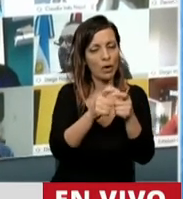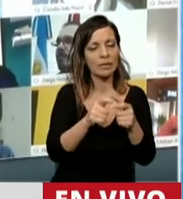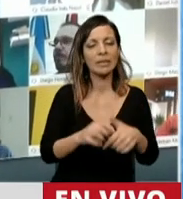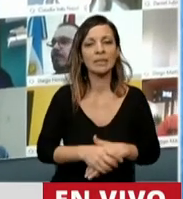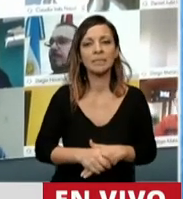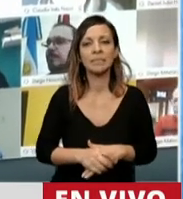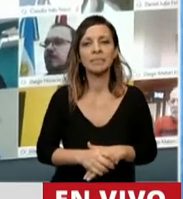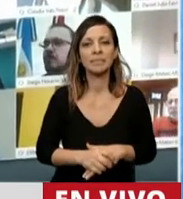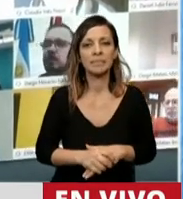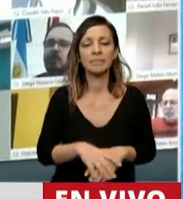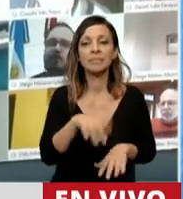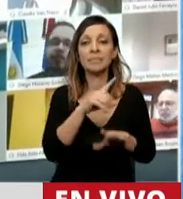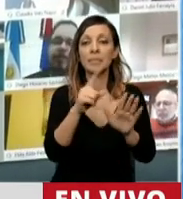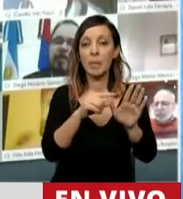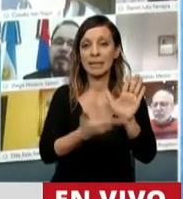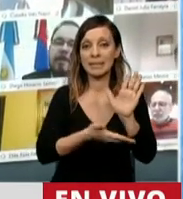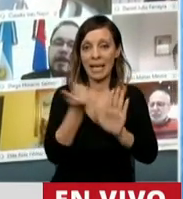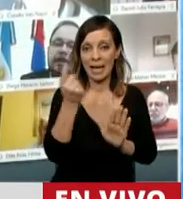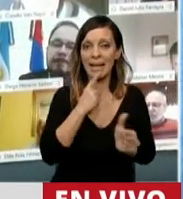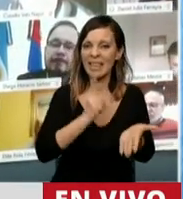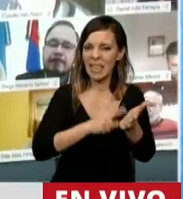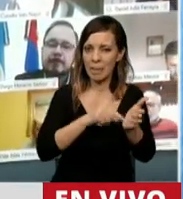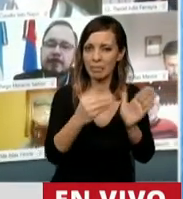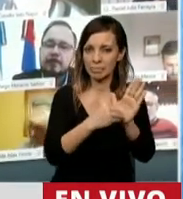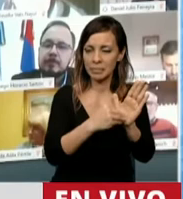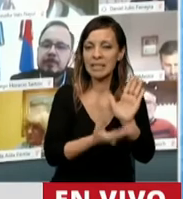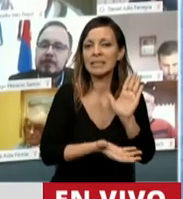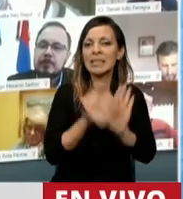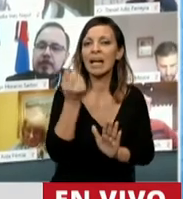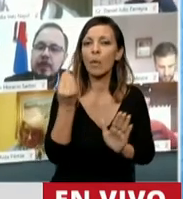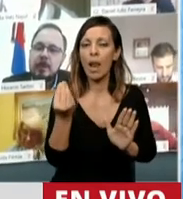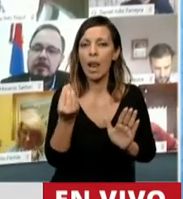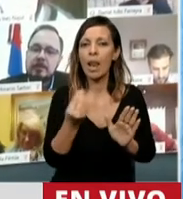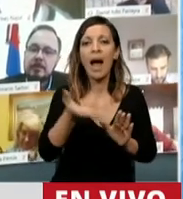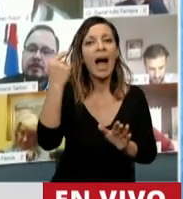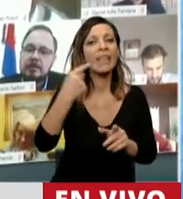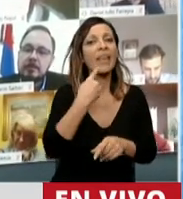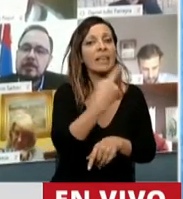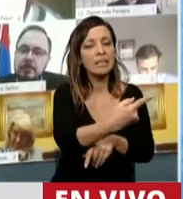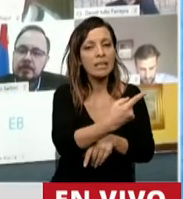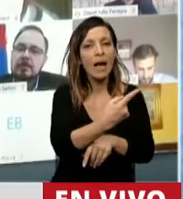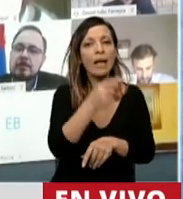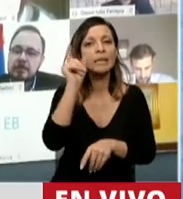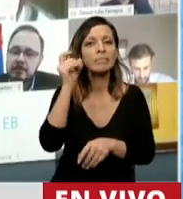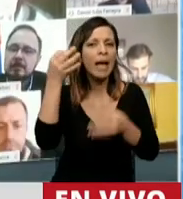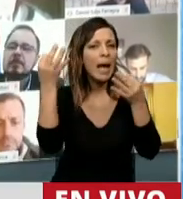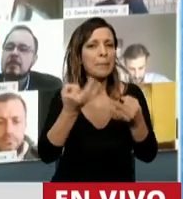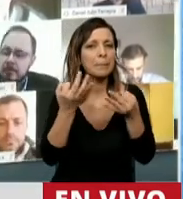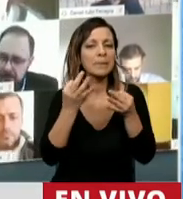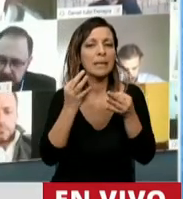la que se saca del dictamen, la exclusión que pretendían para las personas,